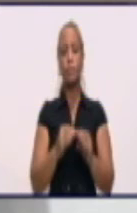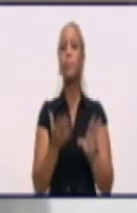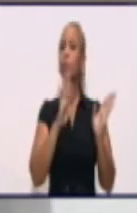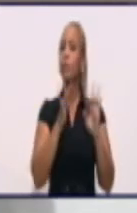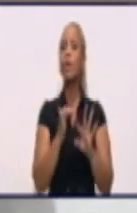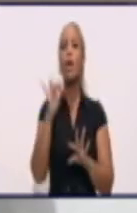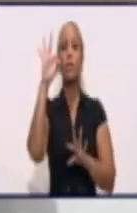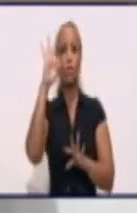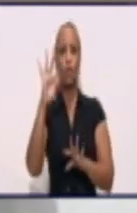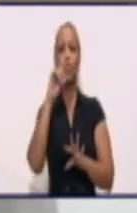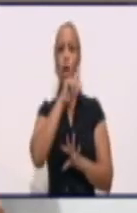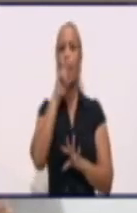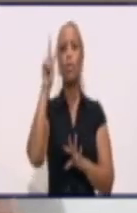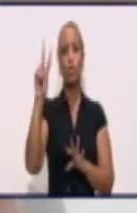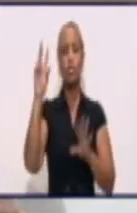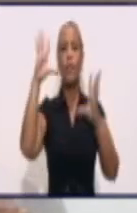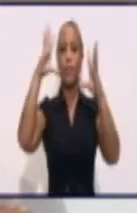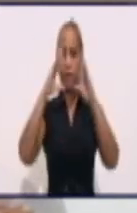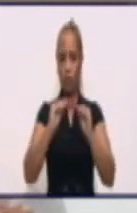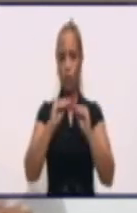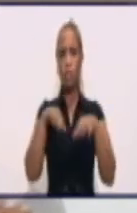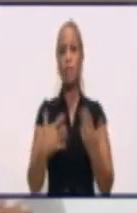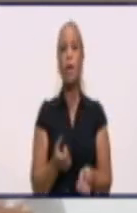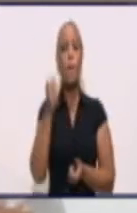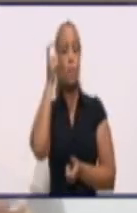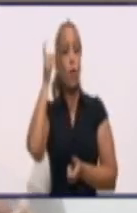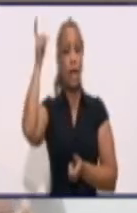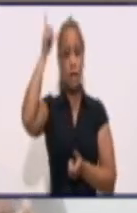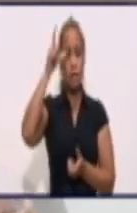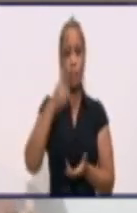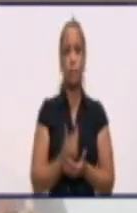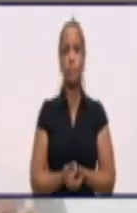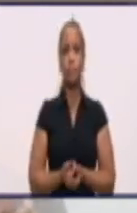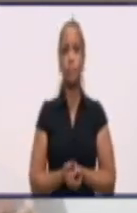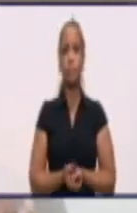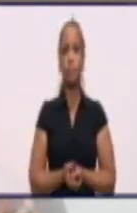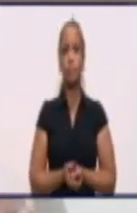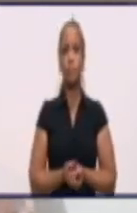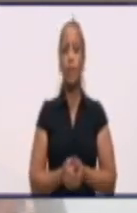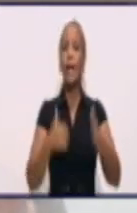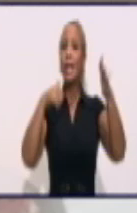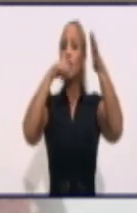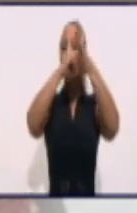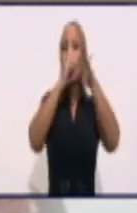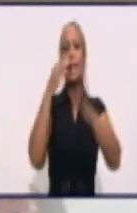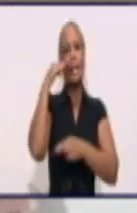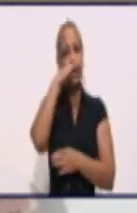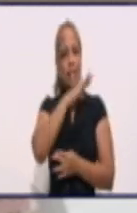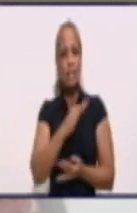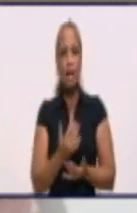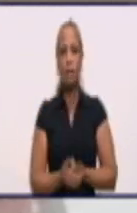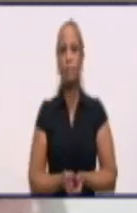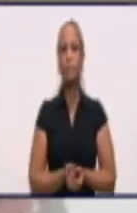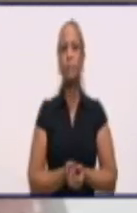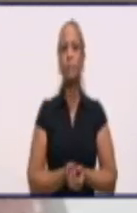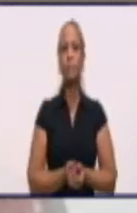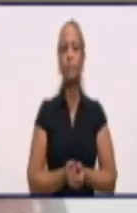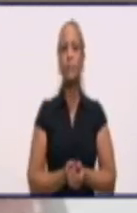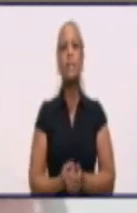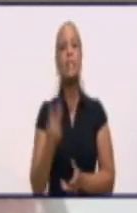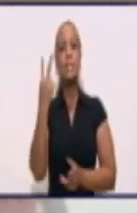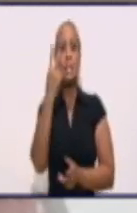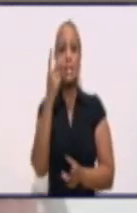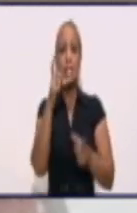la noche. ¿Qué sería? Voy arriba. Sería el entronque de Guisa, el circuito 2 de